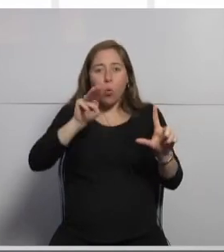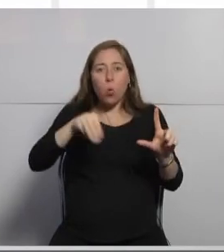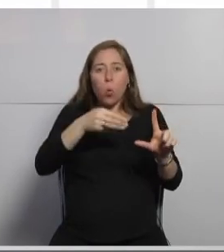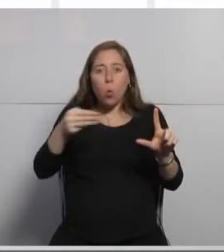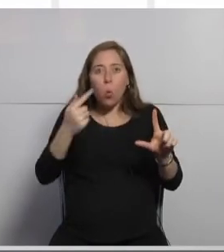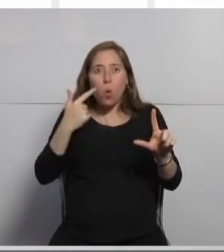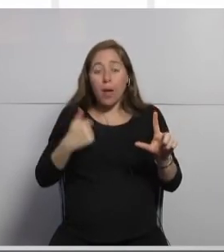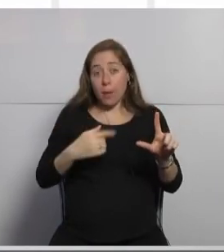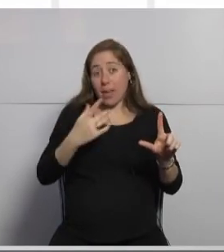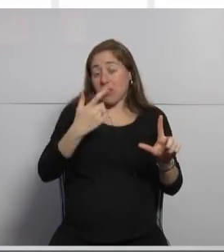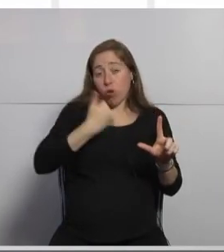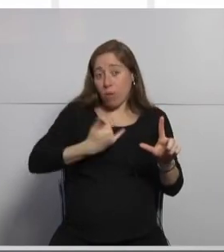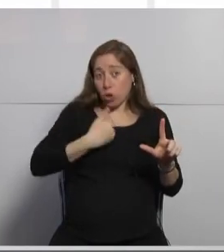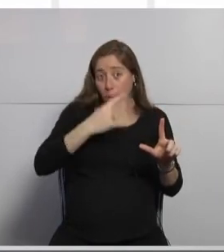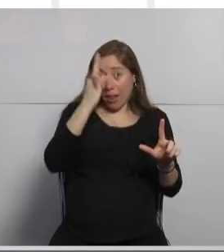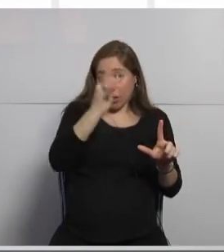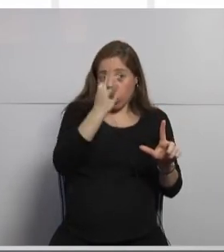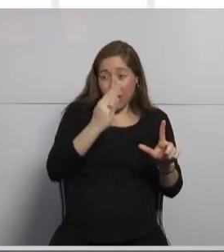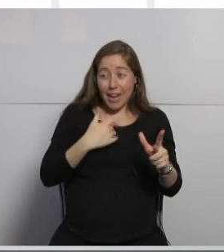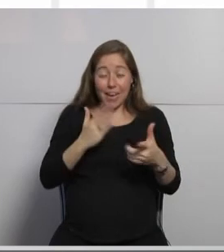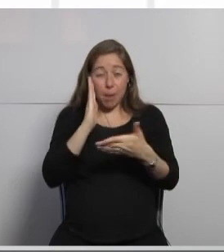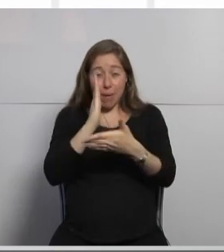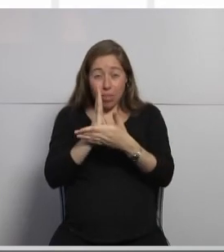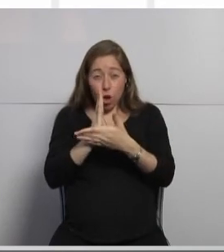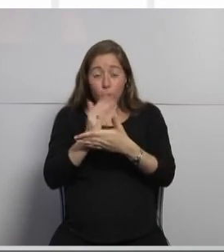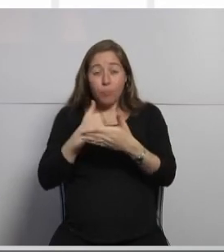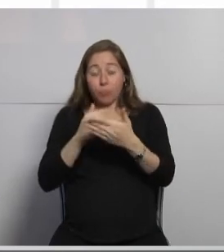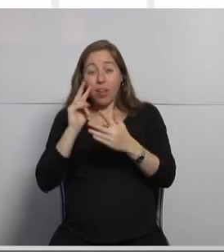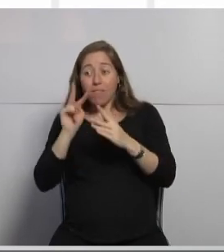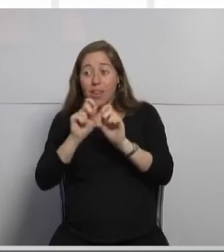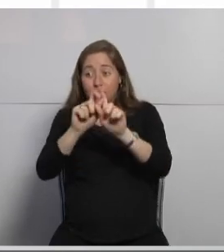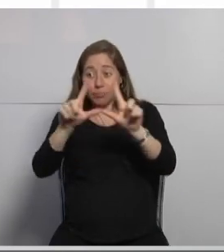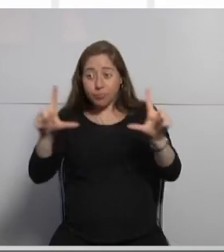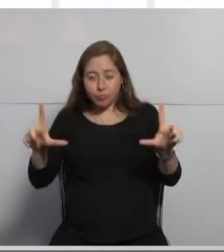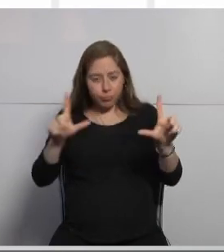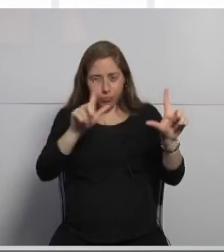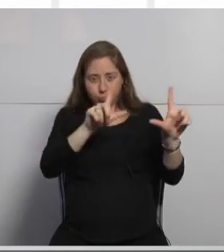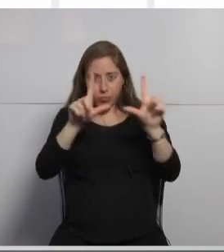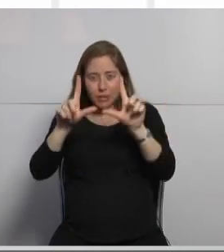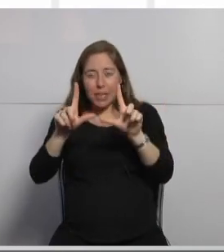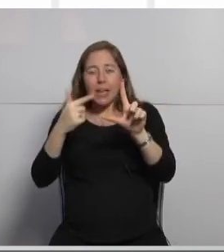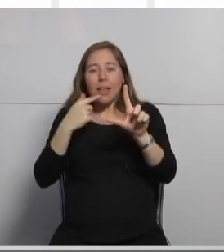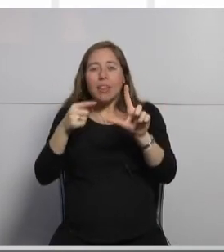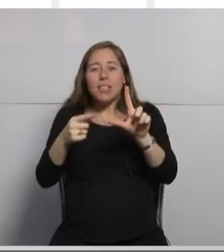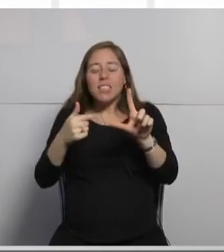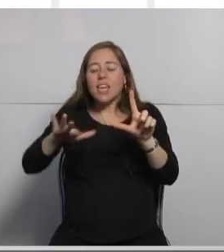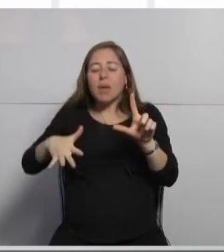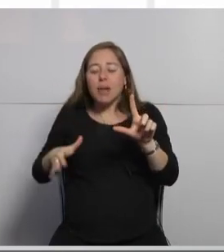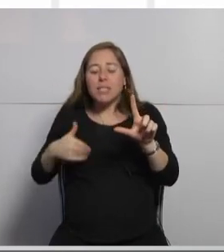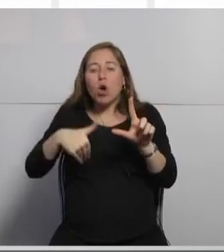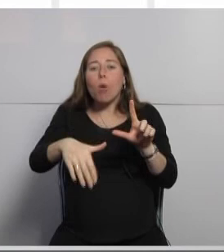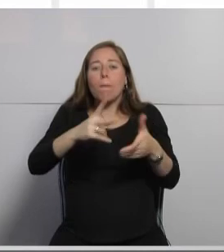desarrollador donde si vemos en el del medio el desarrollador puede ver lo que tiene deployado en su proyecto puede ver